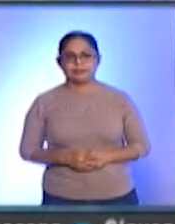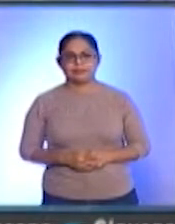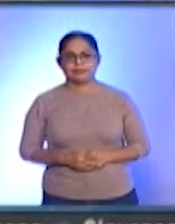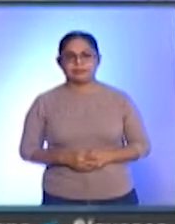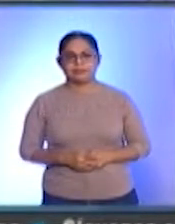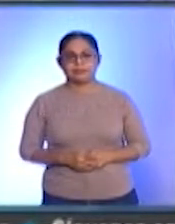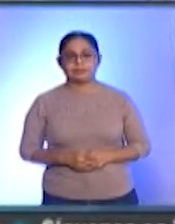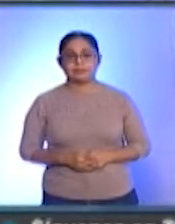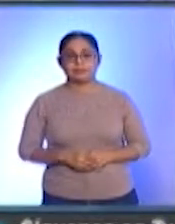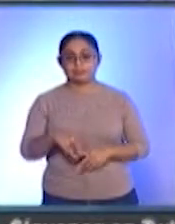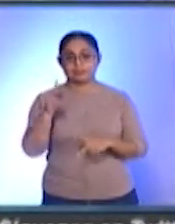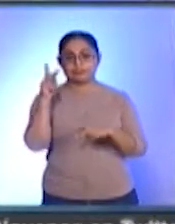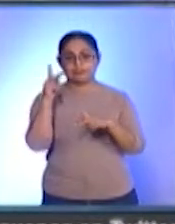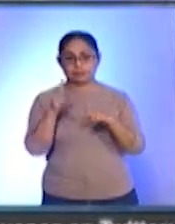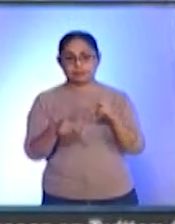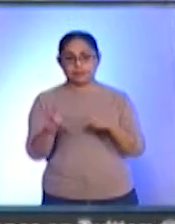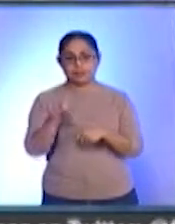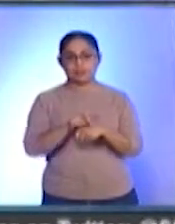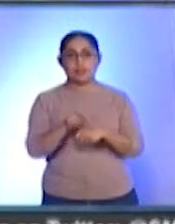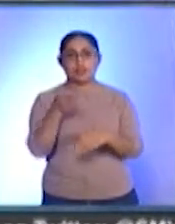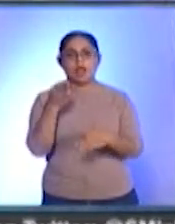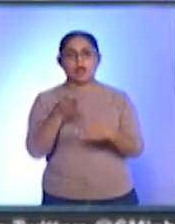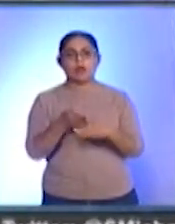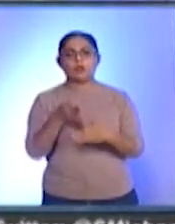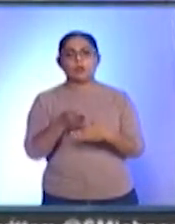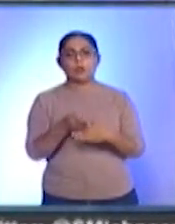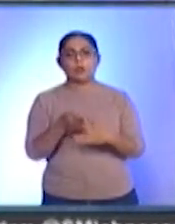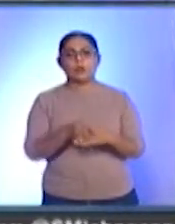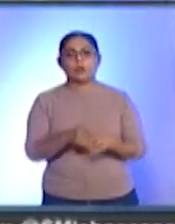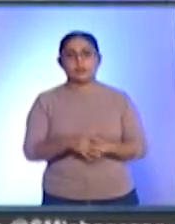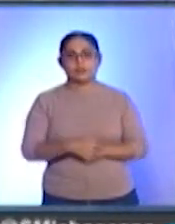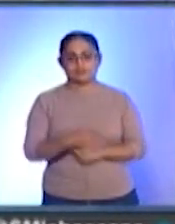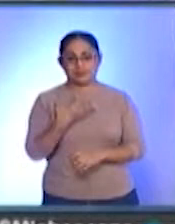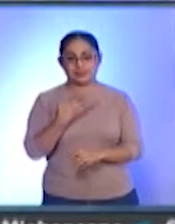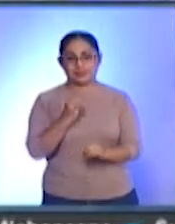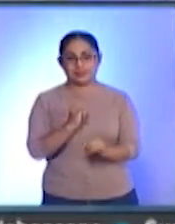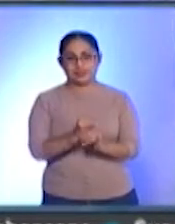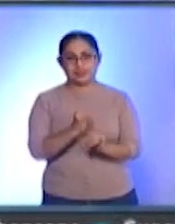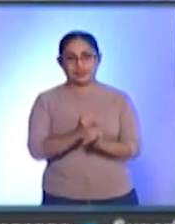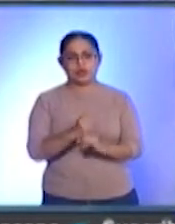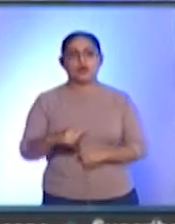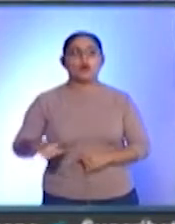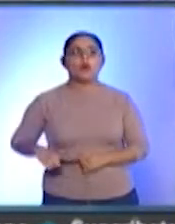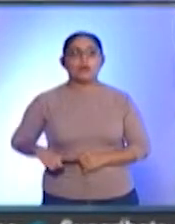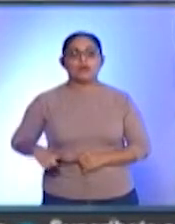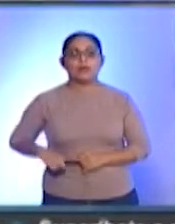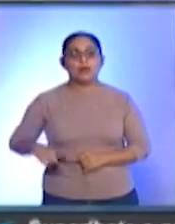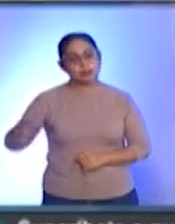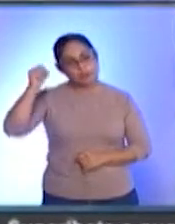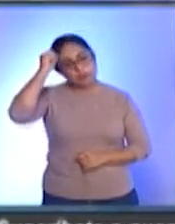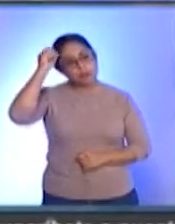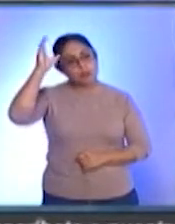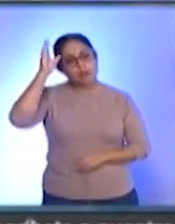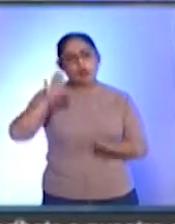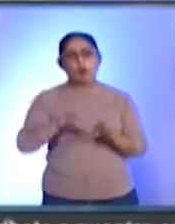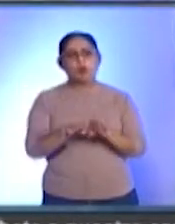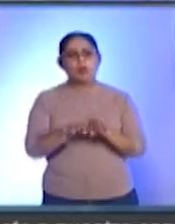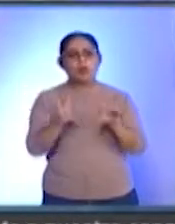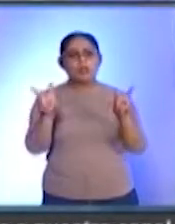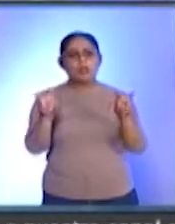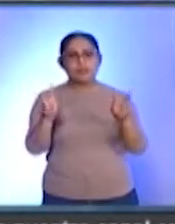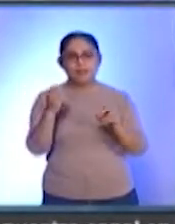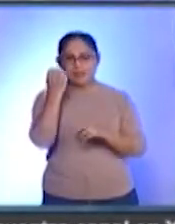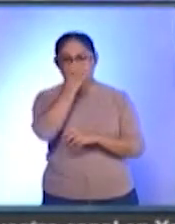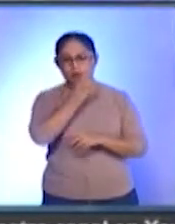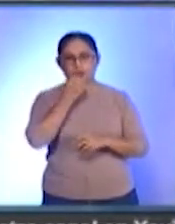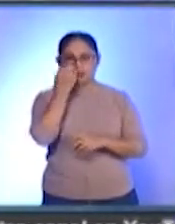Mire, y antes de irnos a la pausa, el día de hoy, a través de redes sociales, el gobernador del Estado habló sobre el tema de la educación